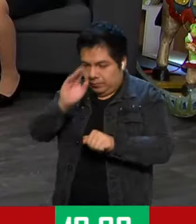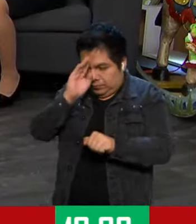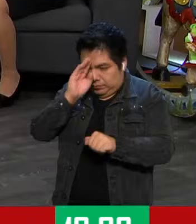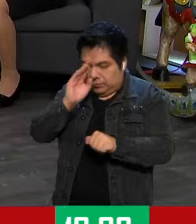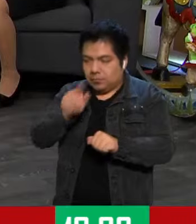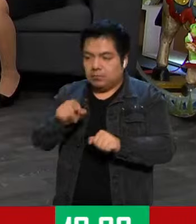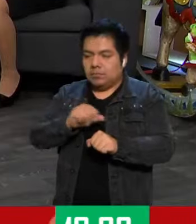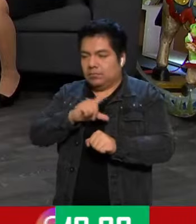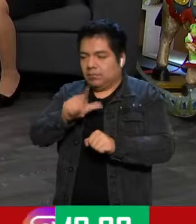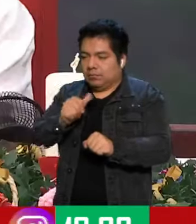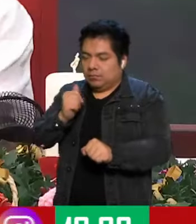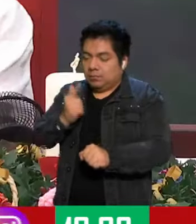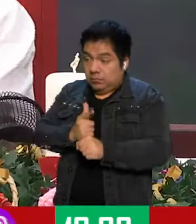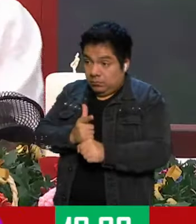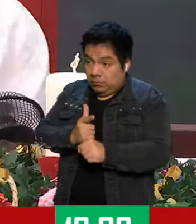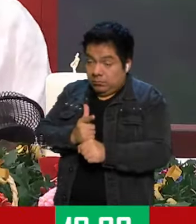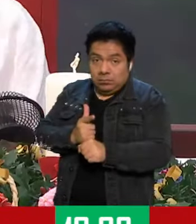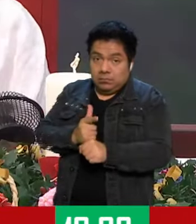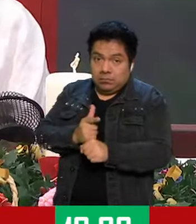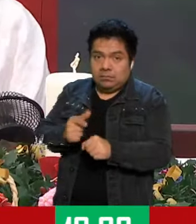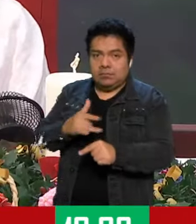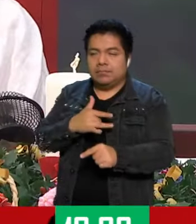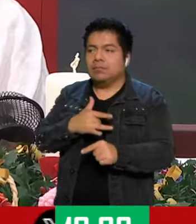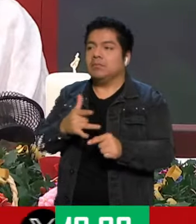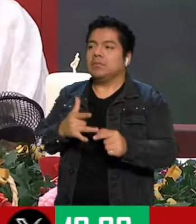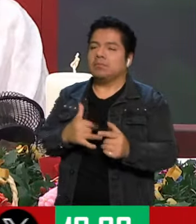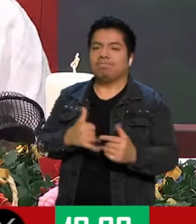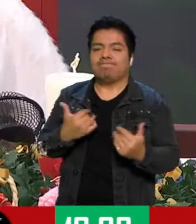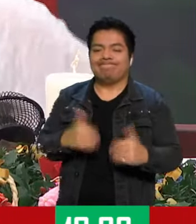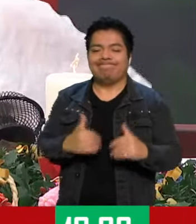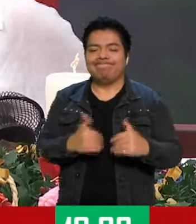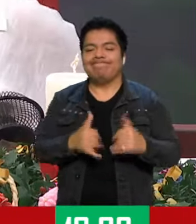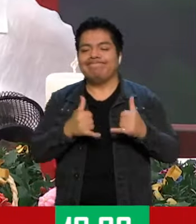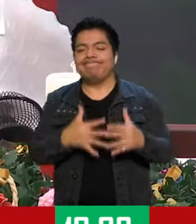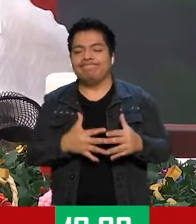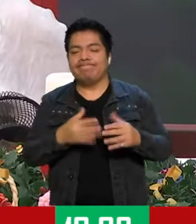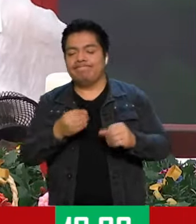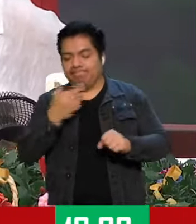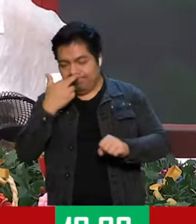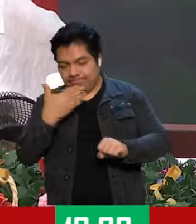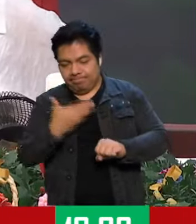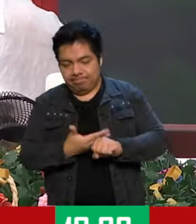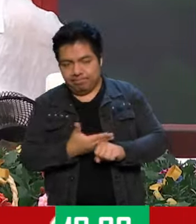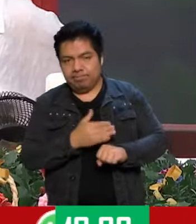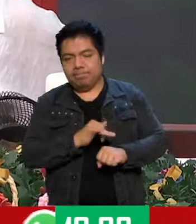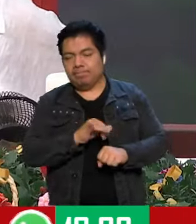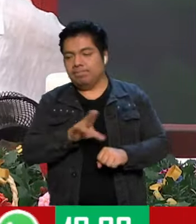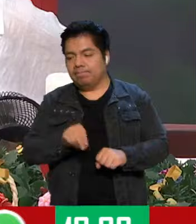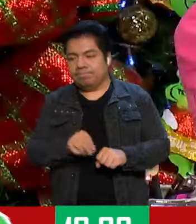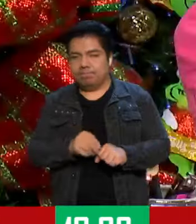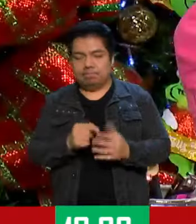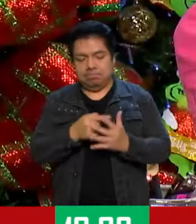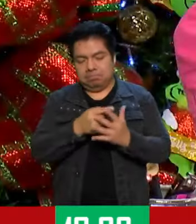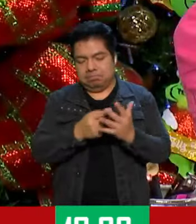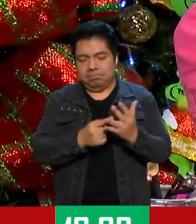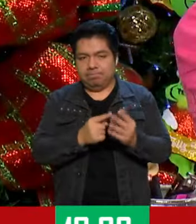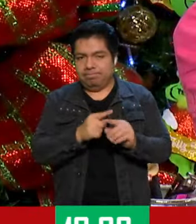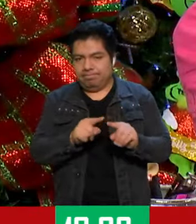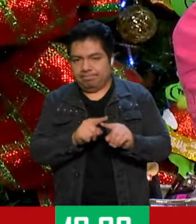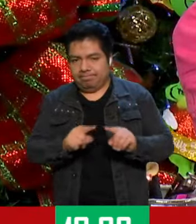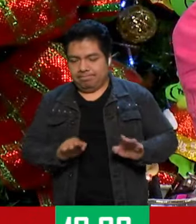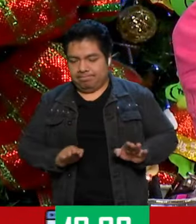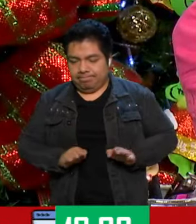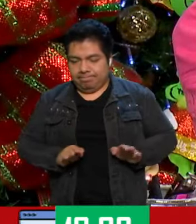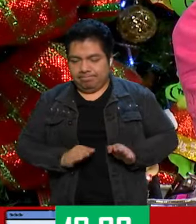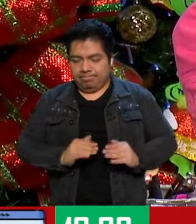dieron cuenta cuando estaban allá adentro y dijeron, ay, canico. Hay mucha responsabilidad. Ajá. Hay muchas características que se van